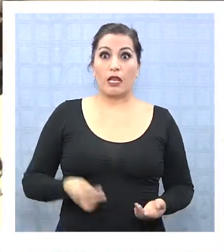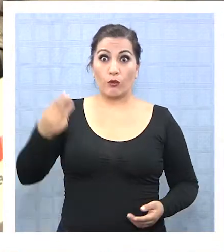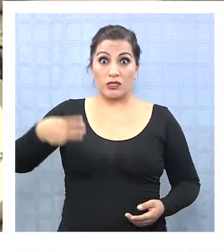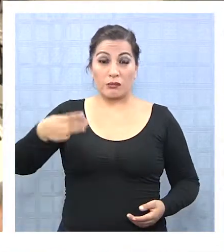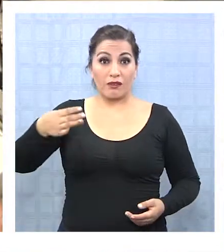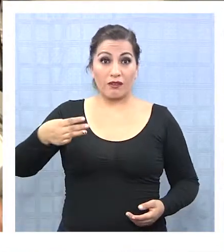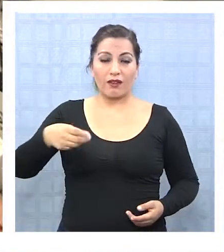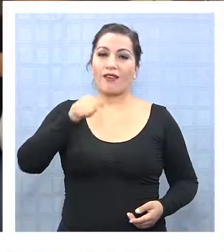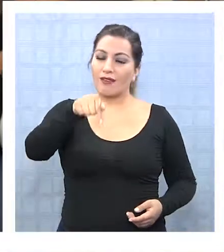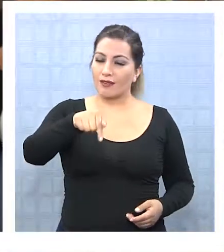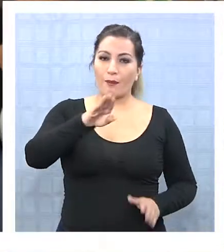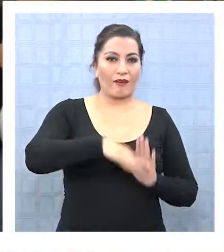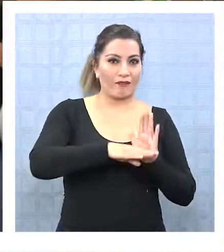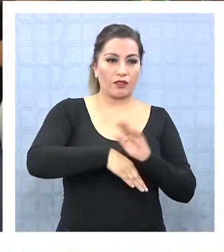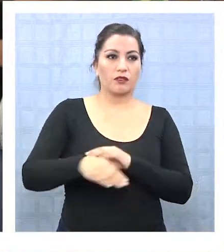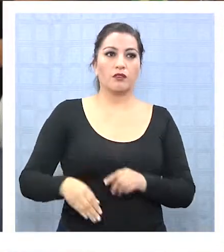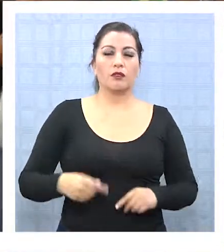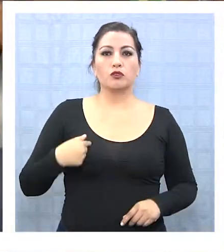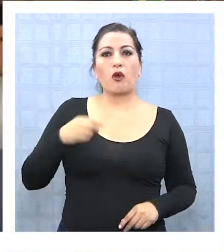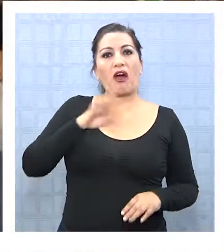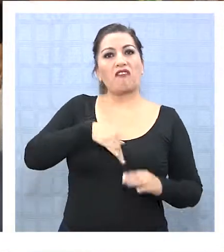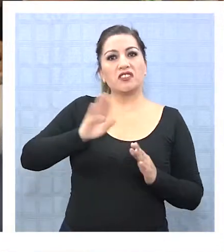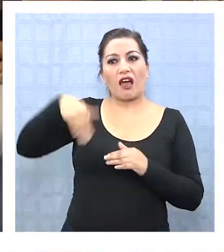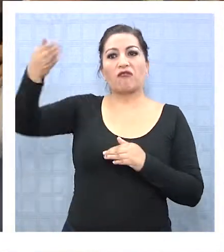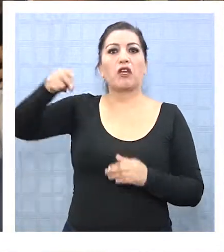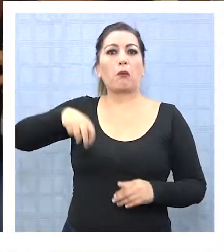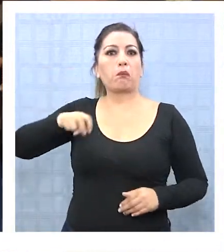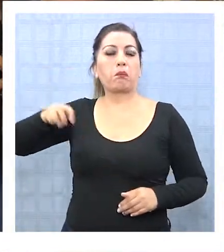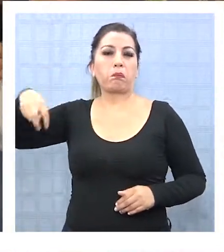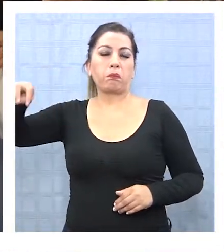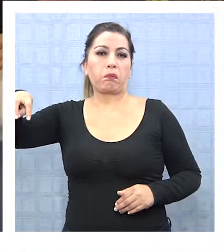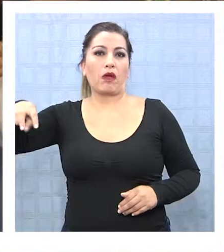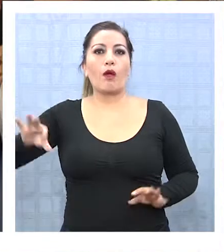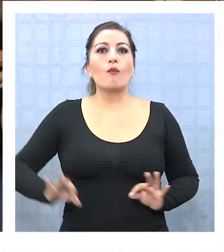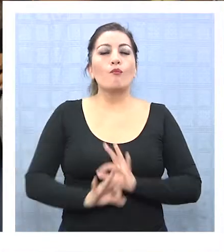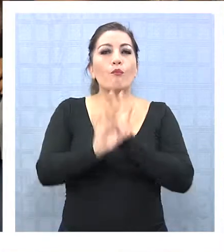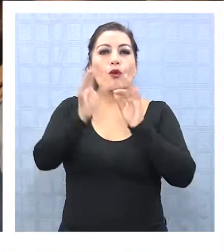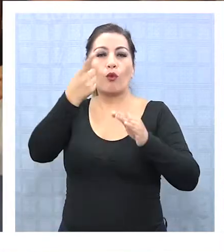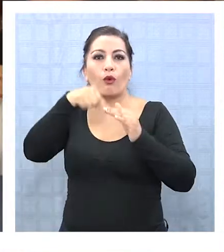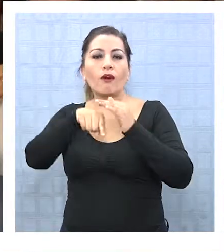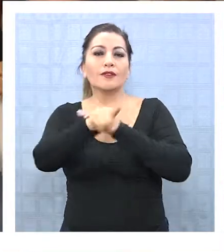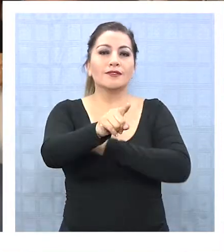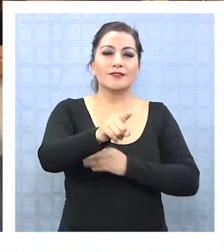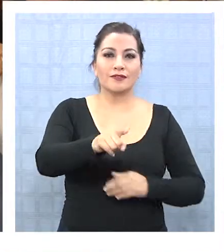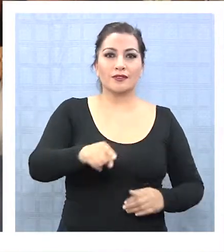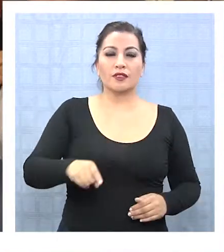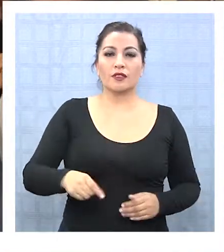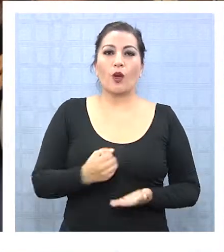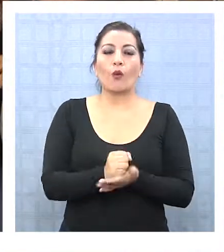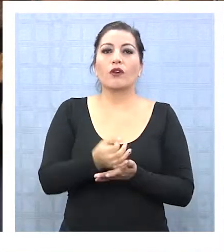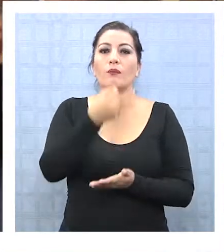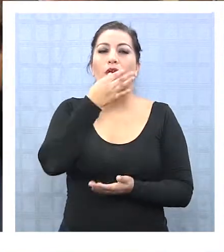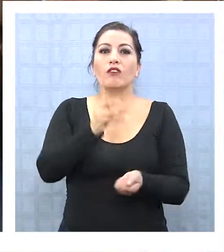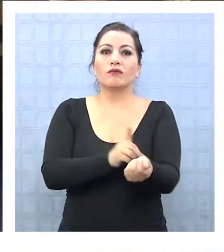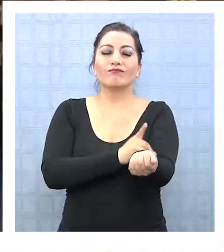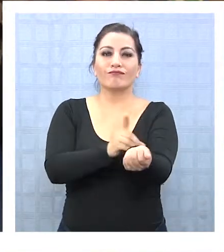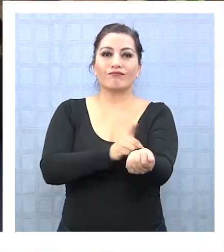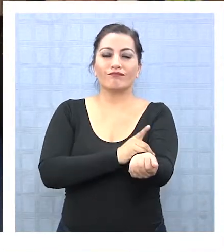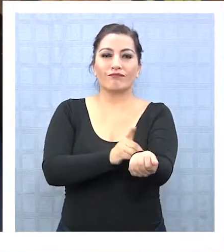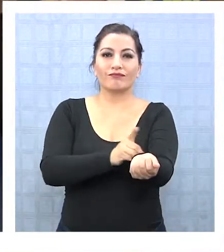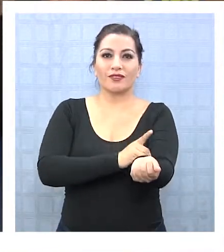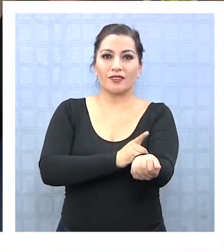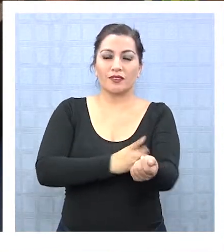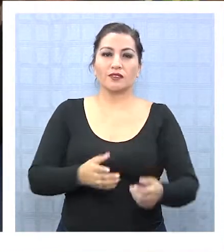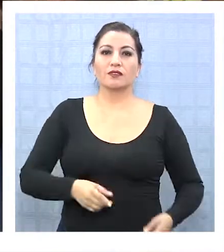municipal? Sí. Había pasado pero nunca había entrado a hacer la consulta con respecto a un remedio para la diabetes, la